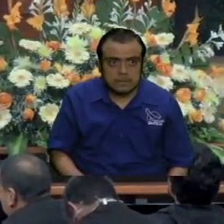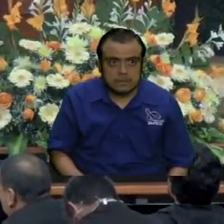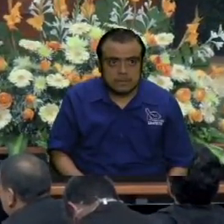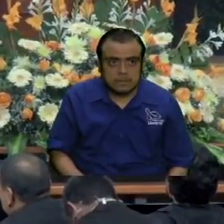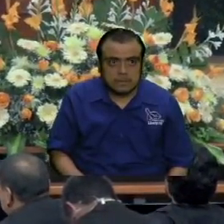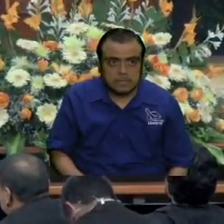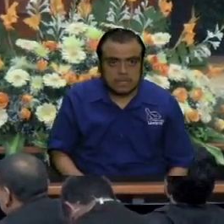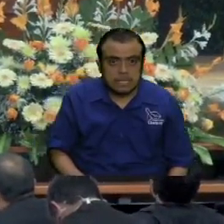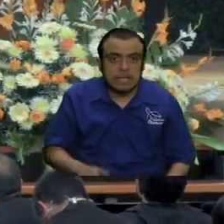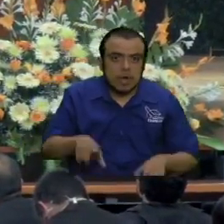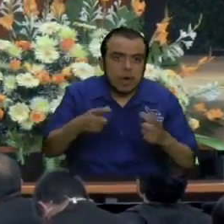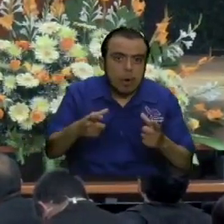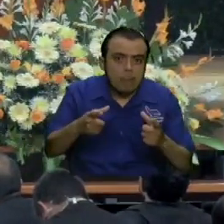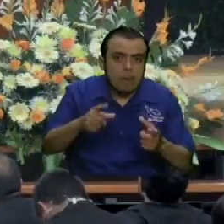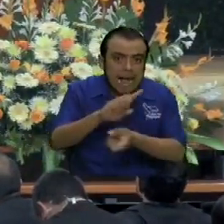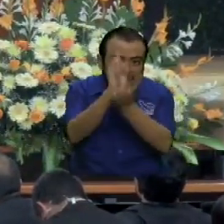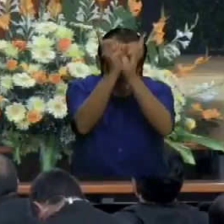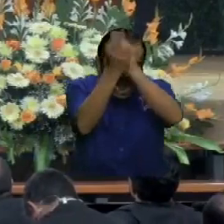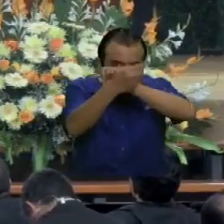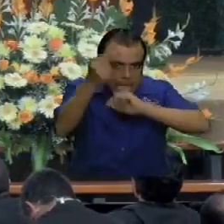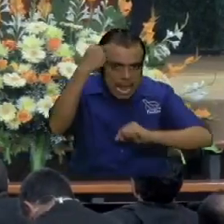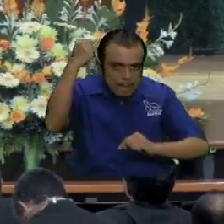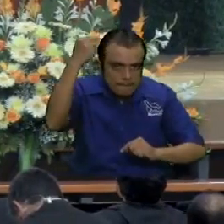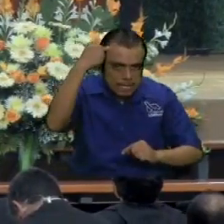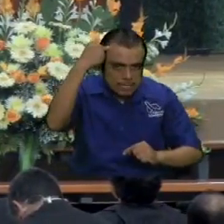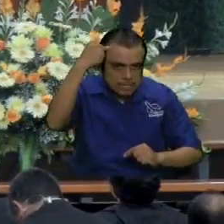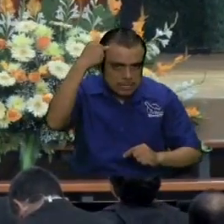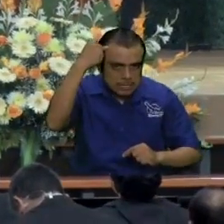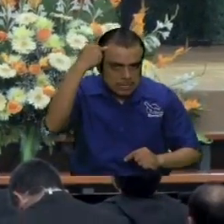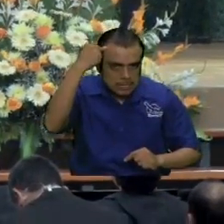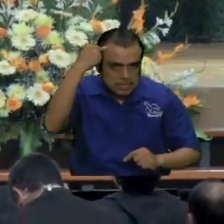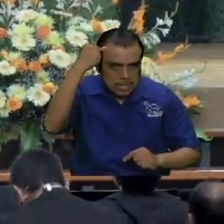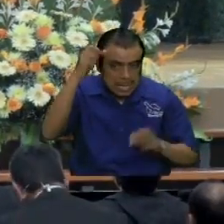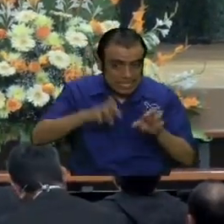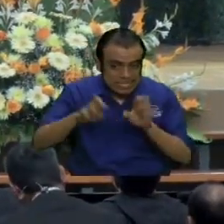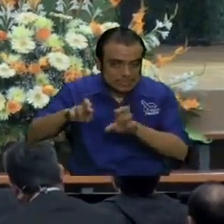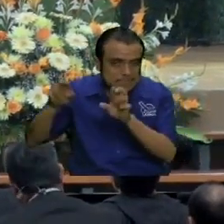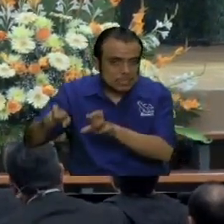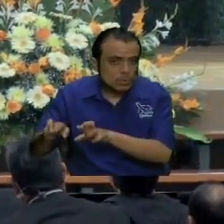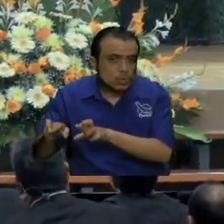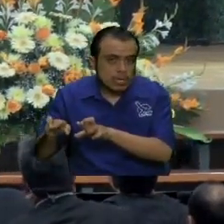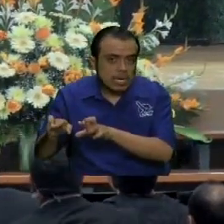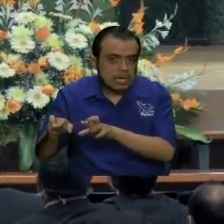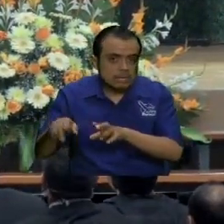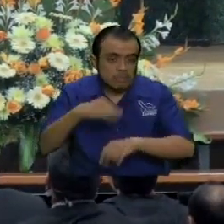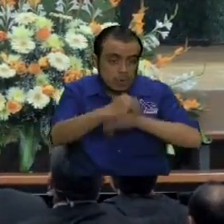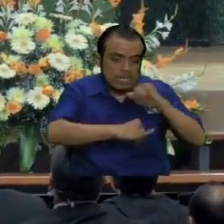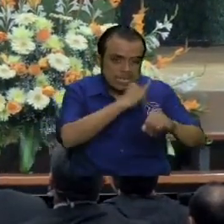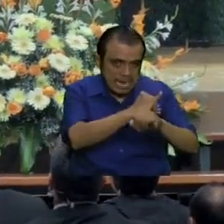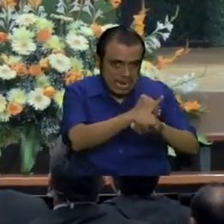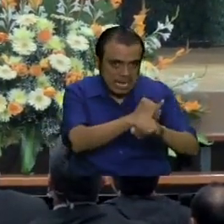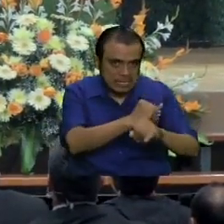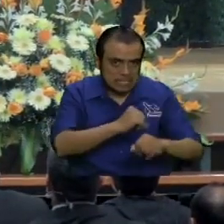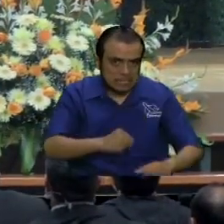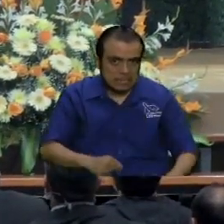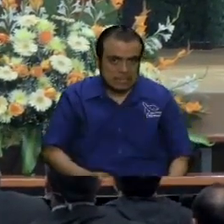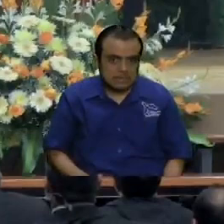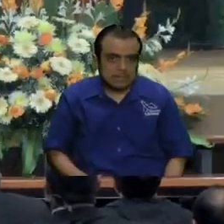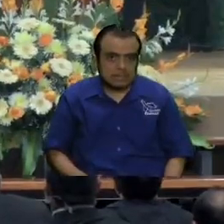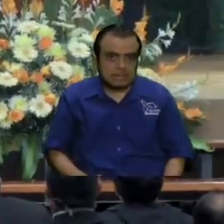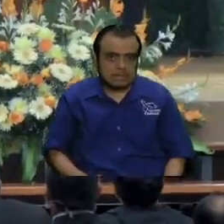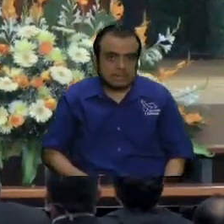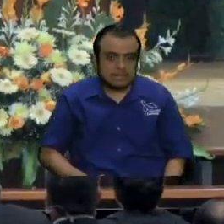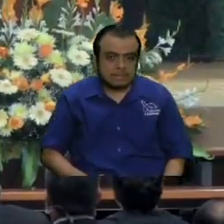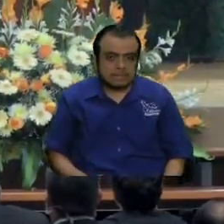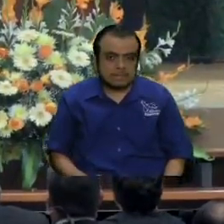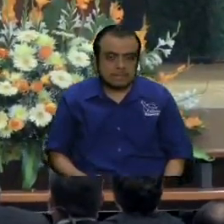la mentalidad al al a a la humanidad verdad si si estaba usted y si no